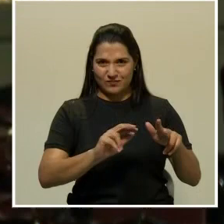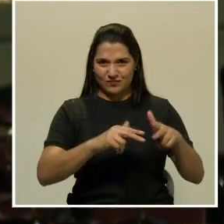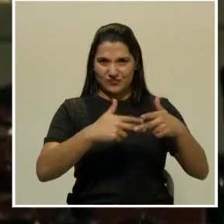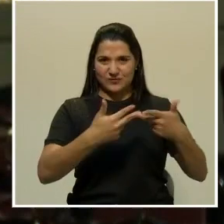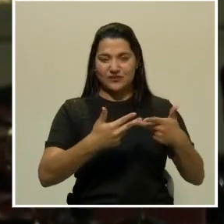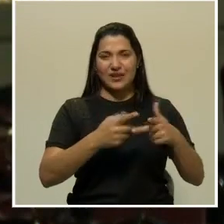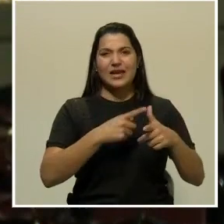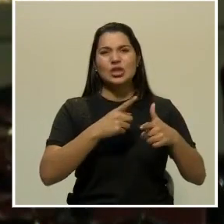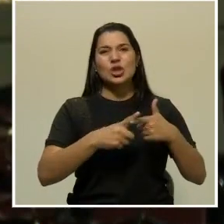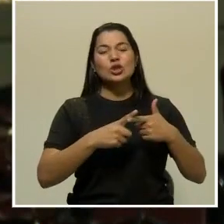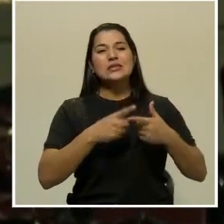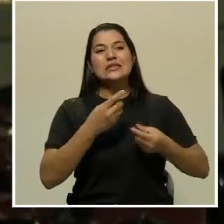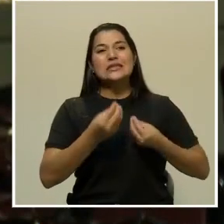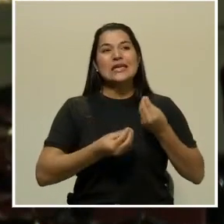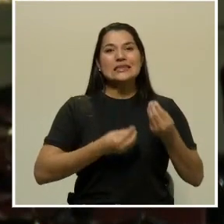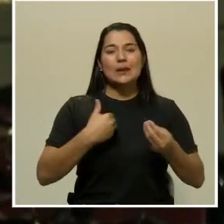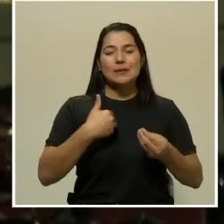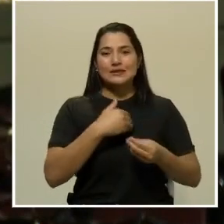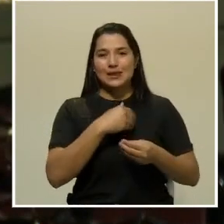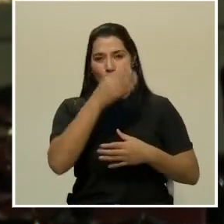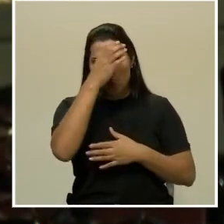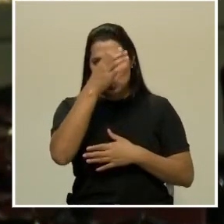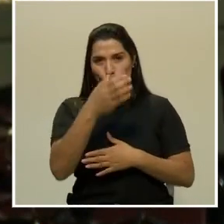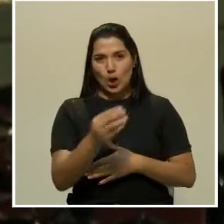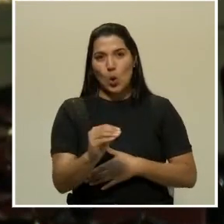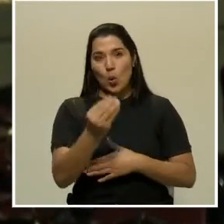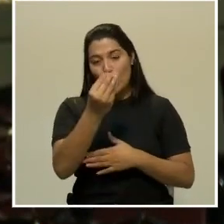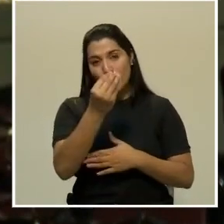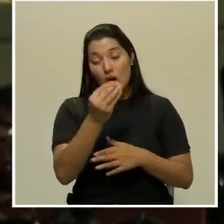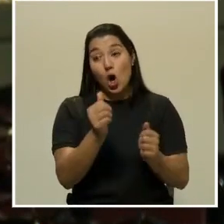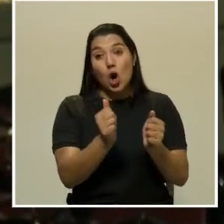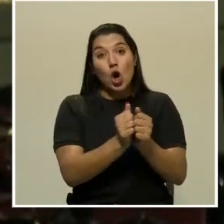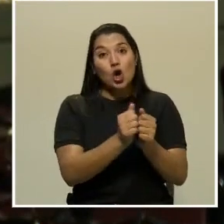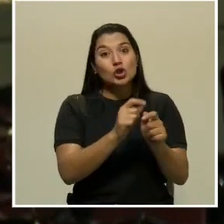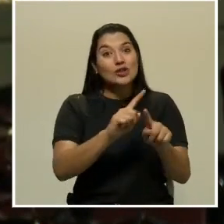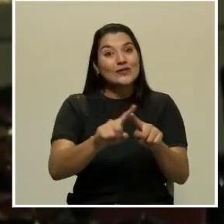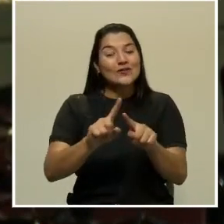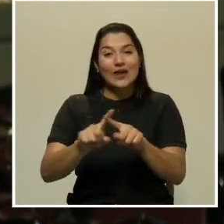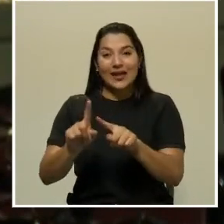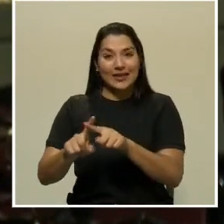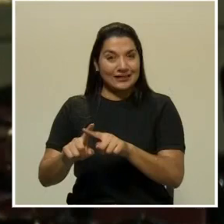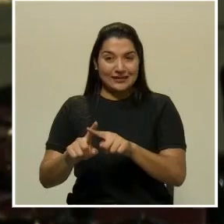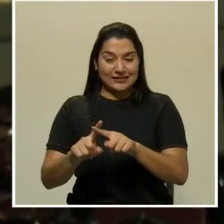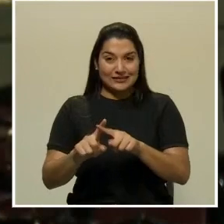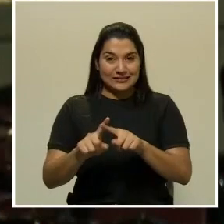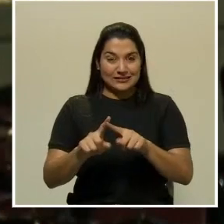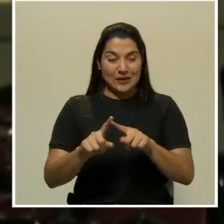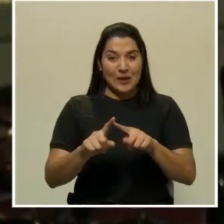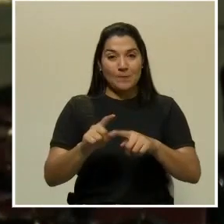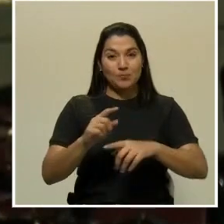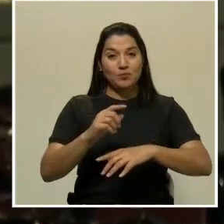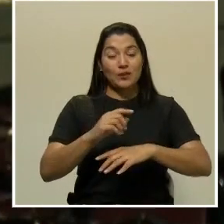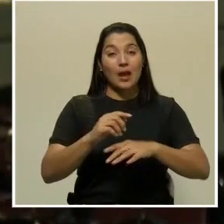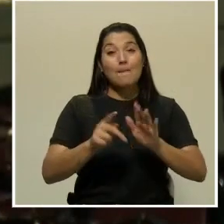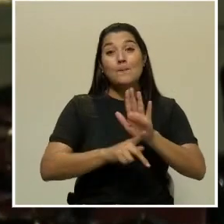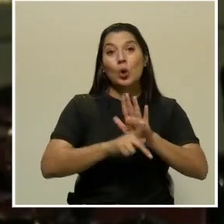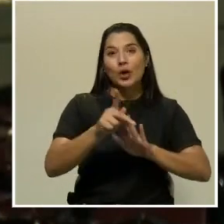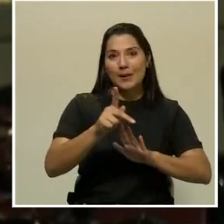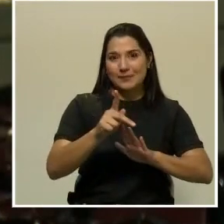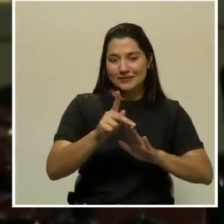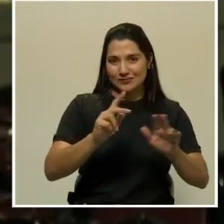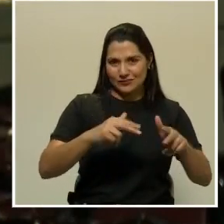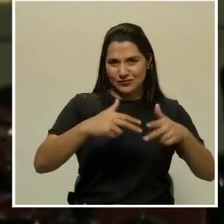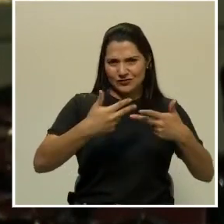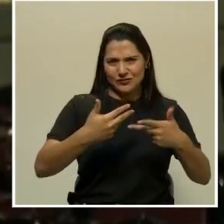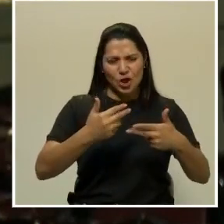generación de contenidos. Todos los artistas tienen programas, tienen ideas, nosotros somos como el país de las ideas.